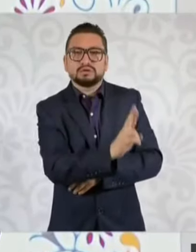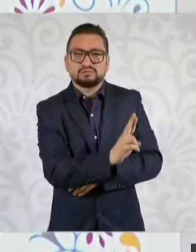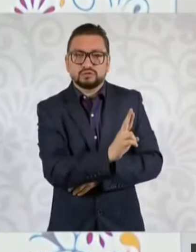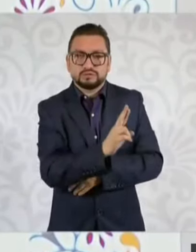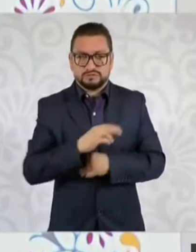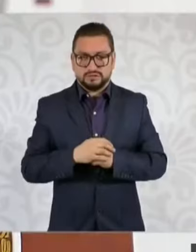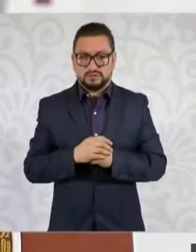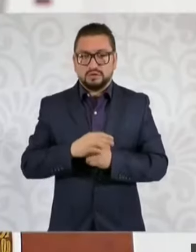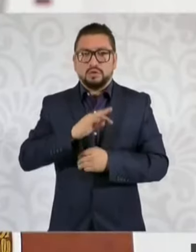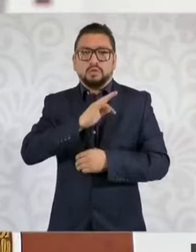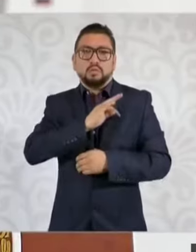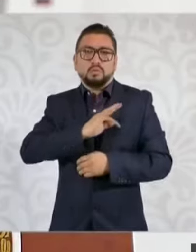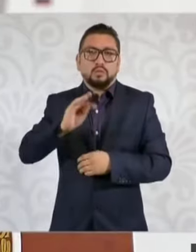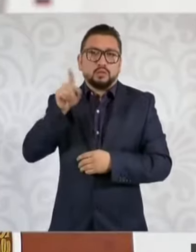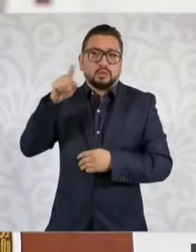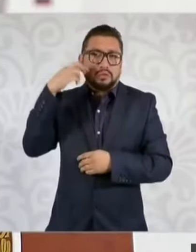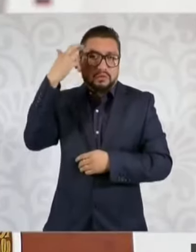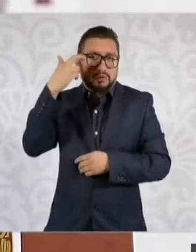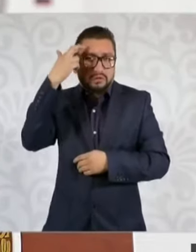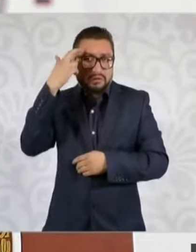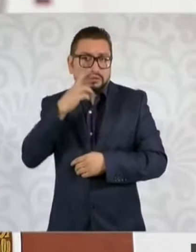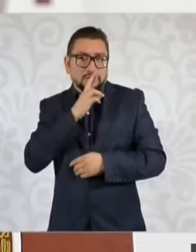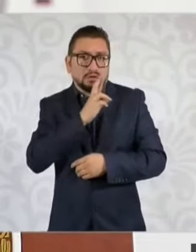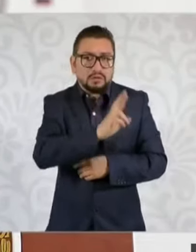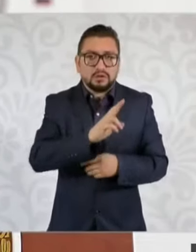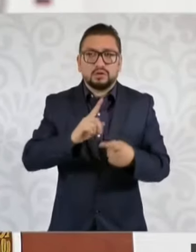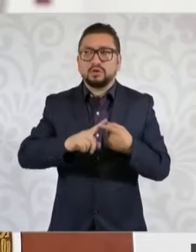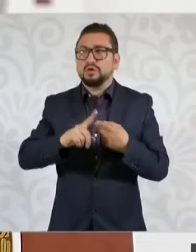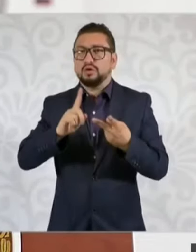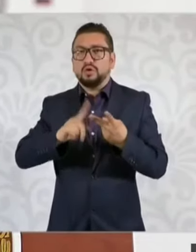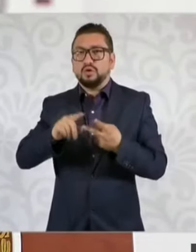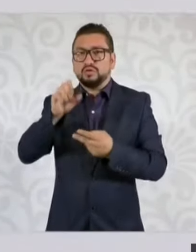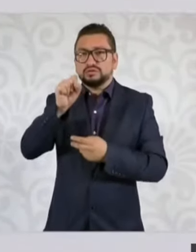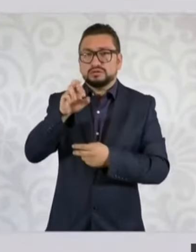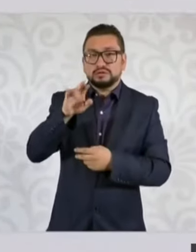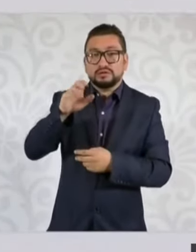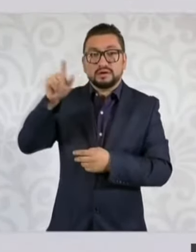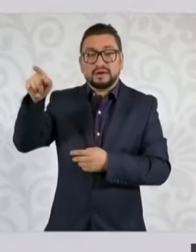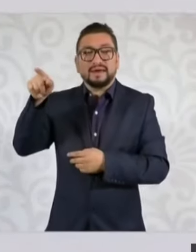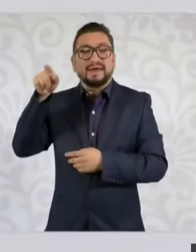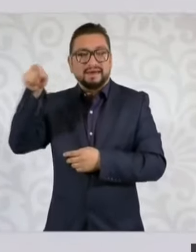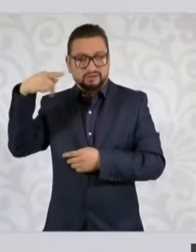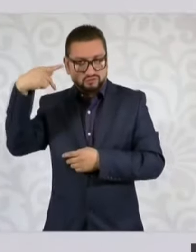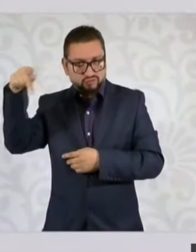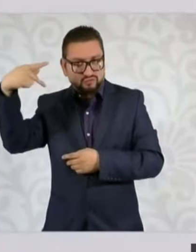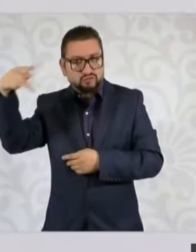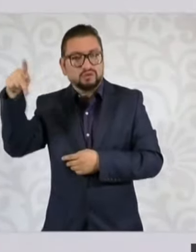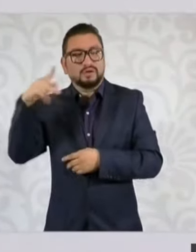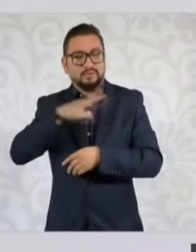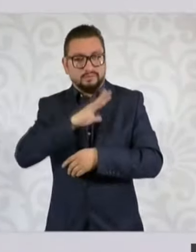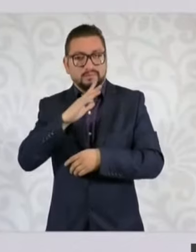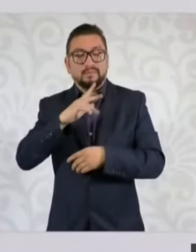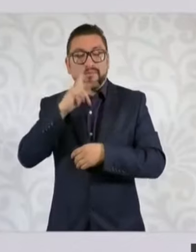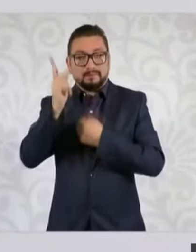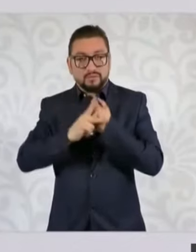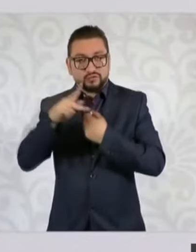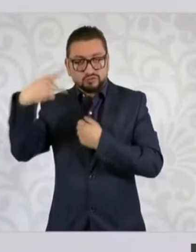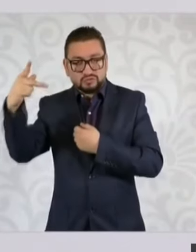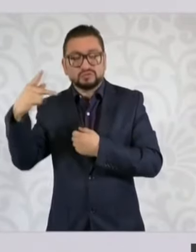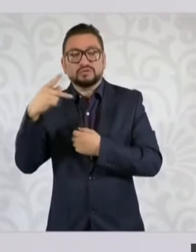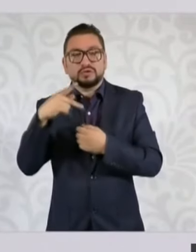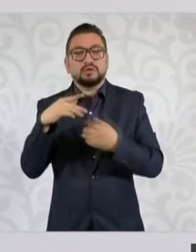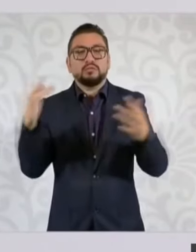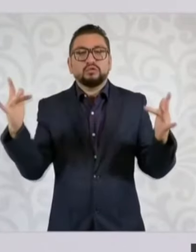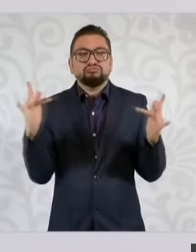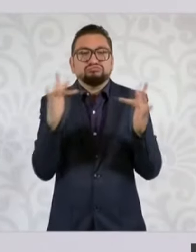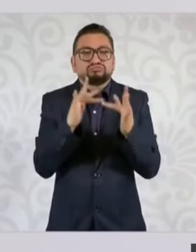Pudo haber sido el rey o el Ministerio de Relaciones Exteriores en una relación